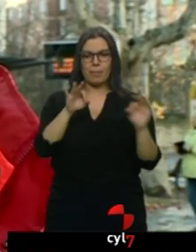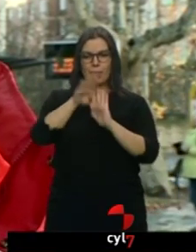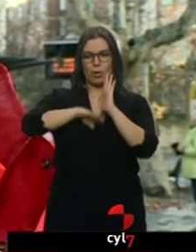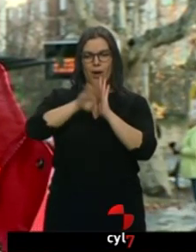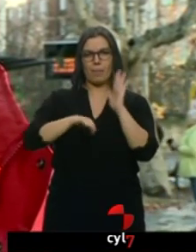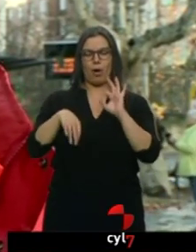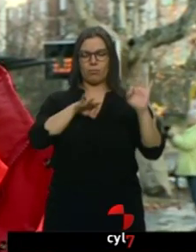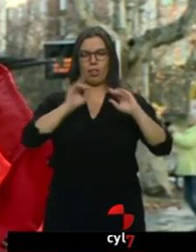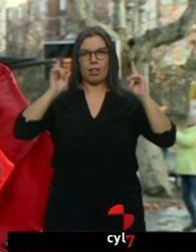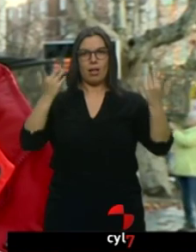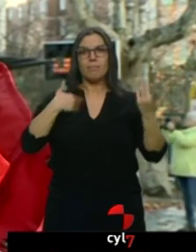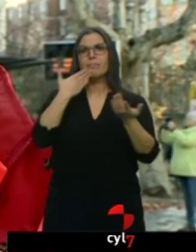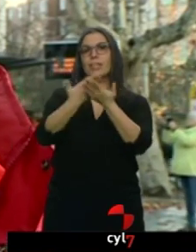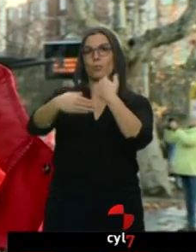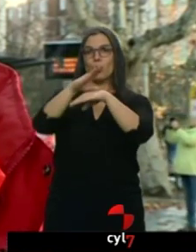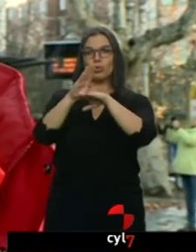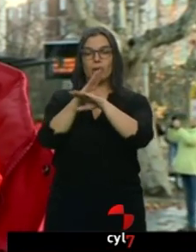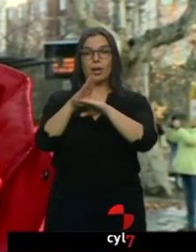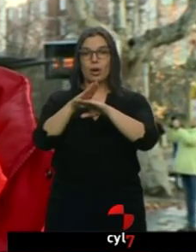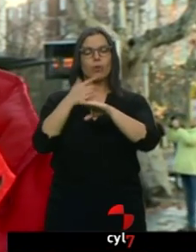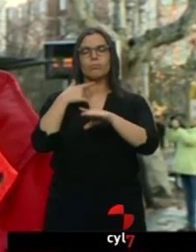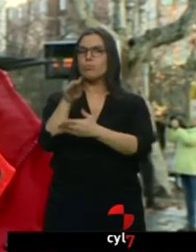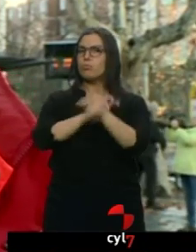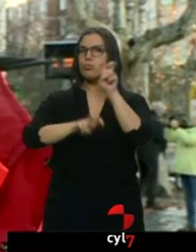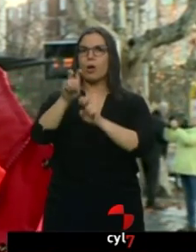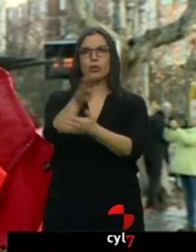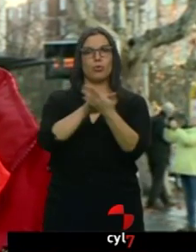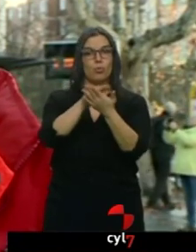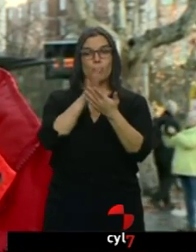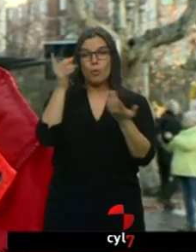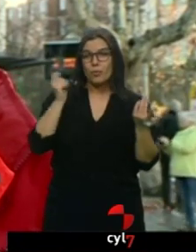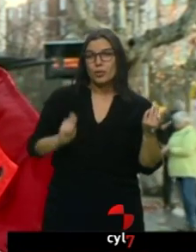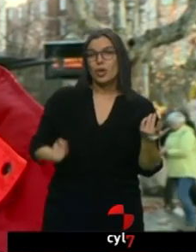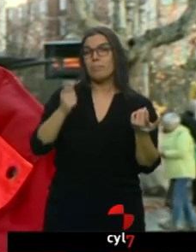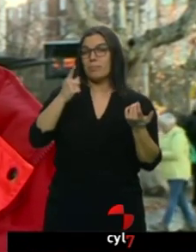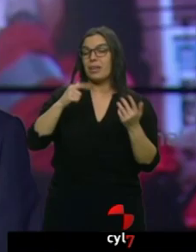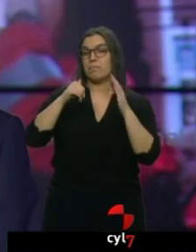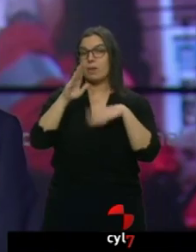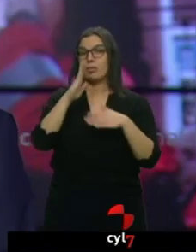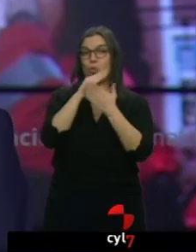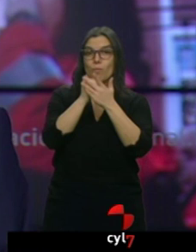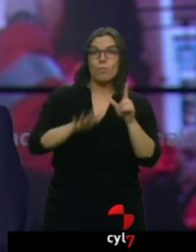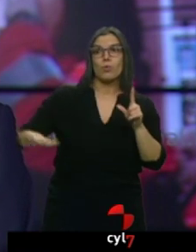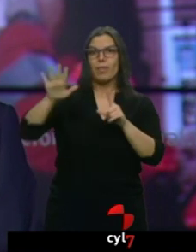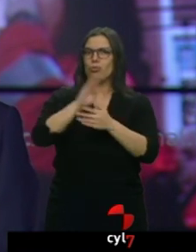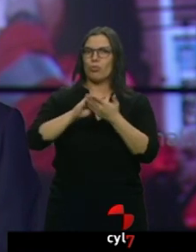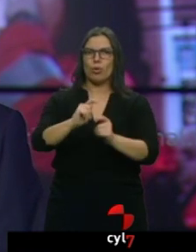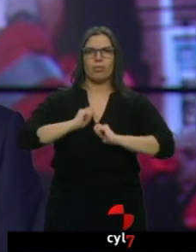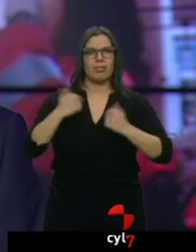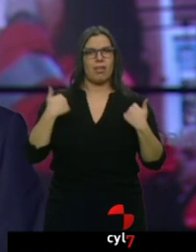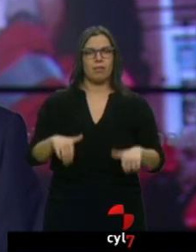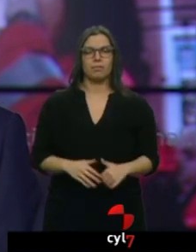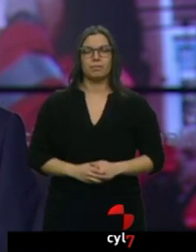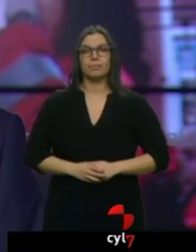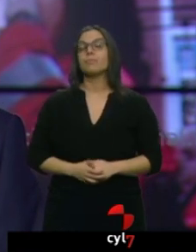consejero, que definitivamente busque una solución para tantos profesionales, más de mil en toda la comunidad. Esta vez el consejero de